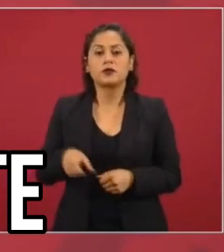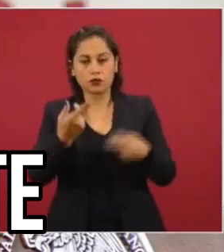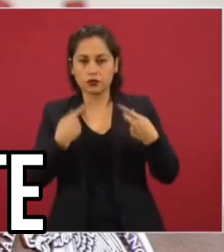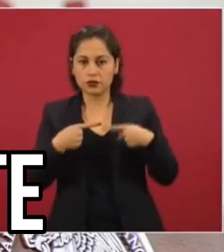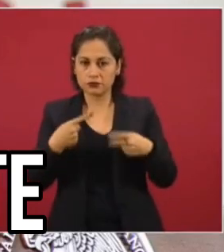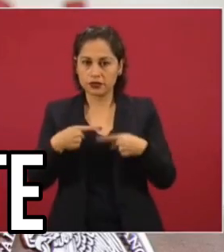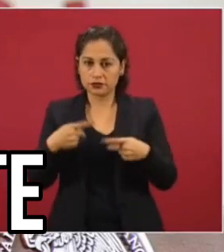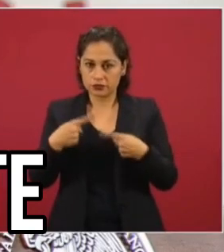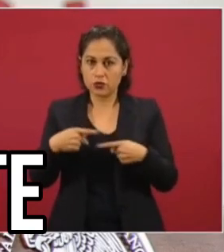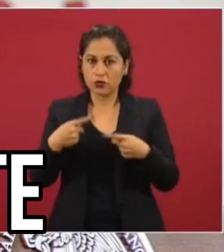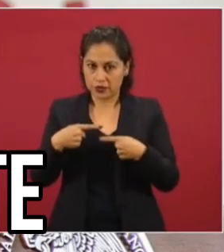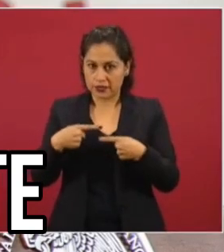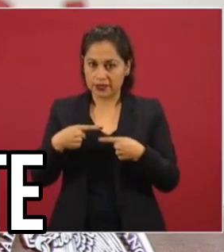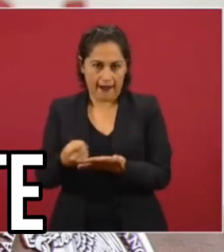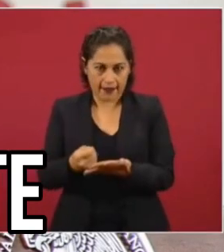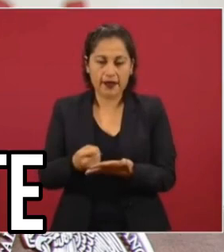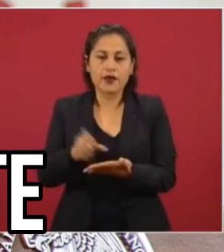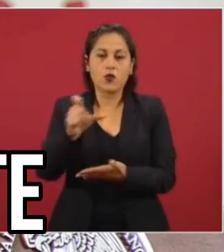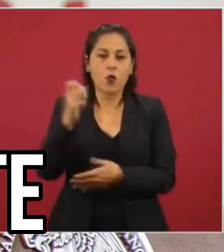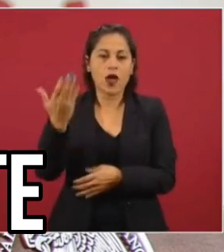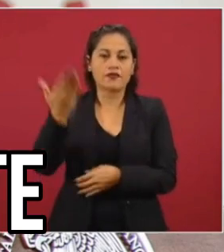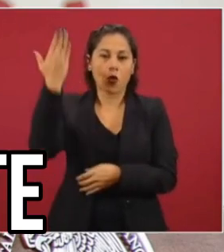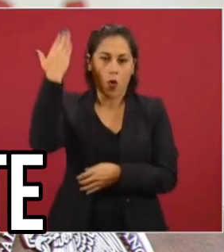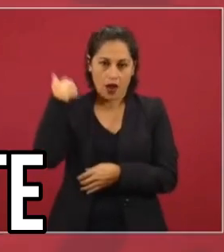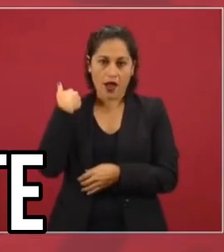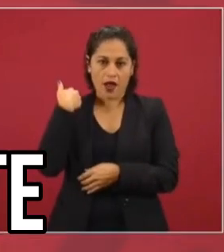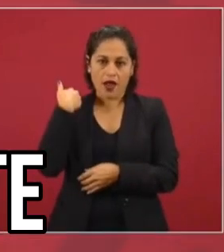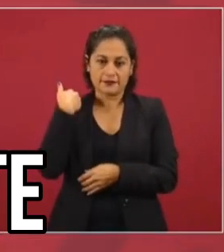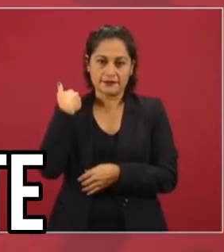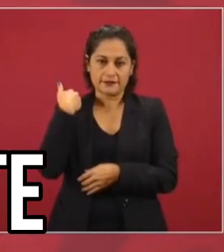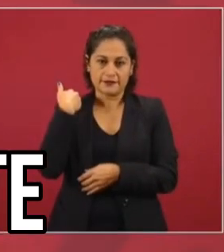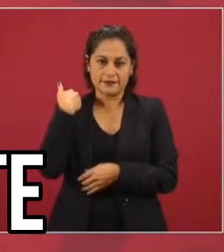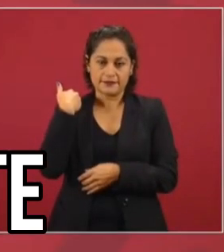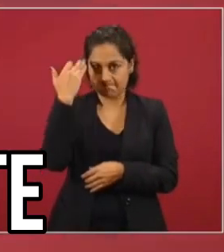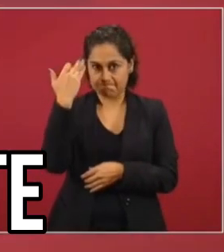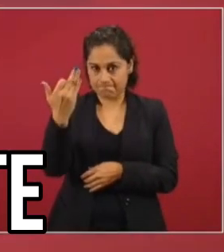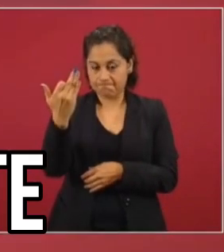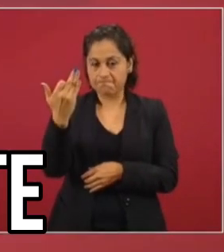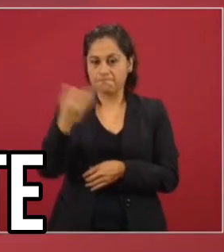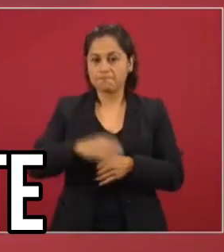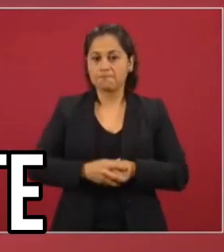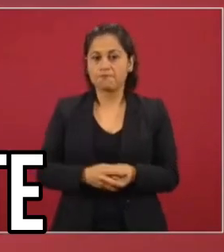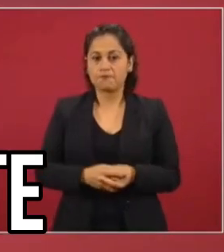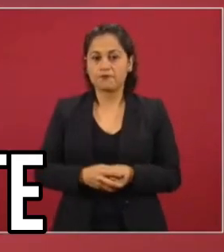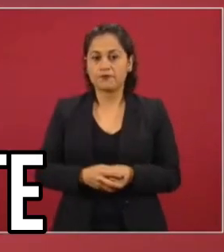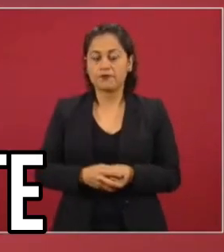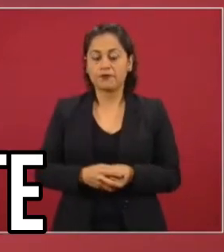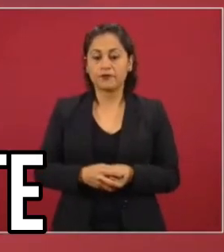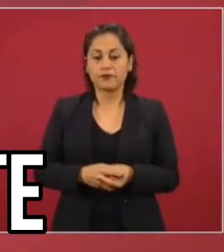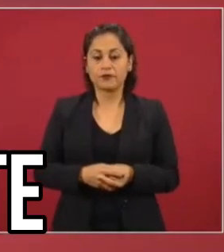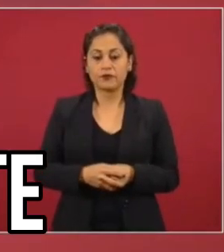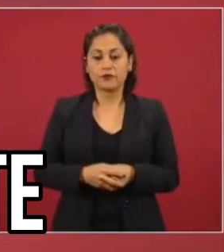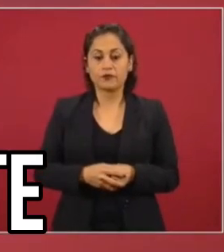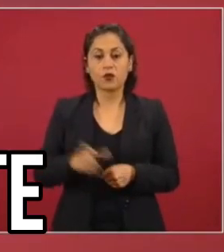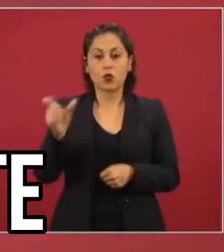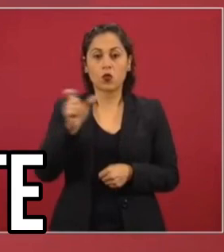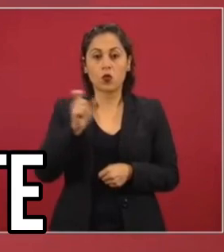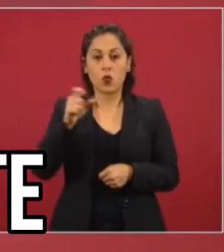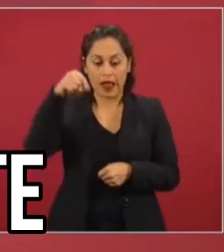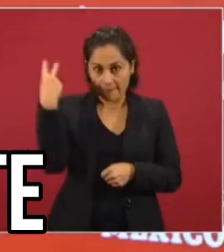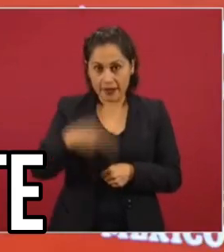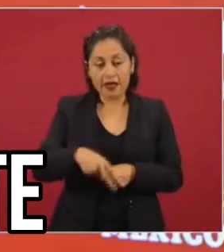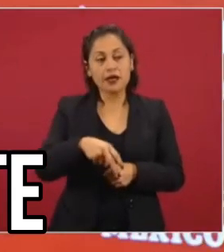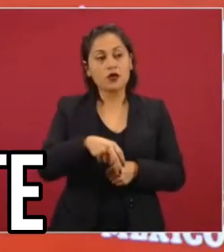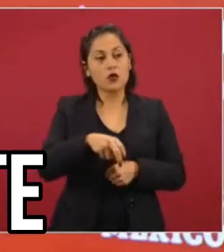cuando la piñata, cuando se rompió la piñata, cuando entregaron las empresas, los